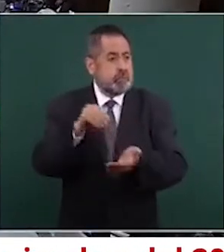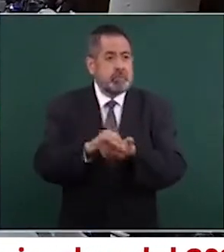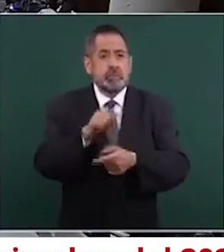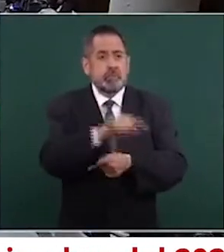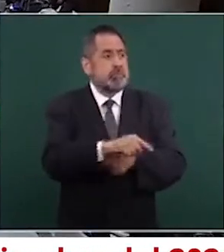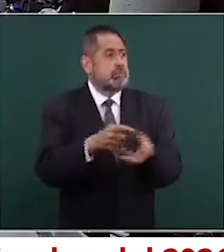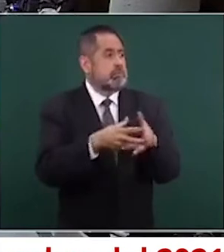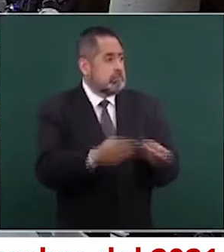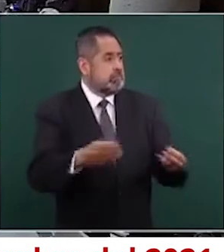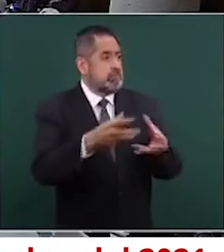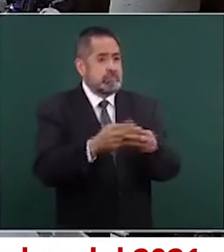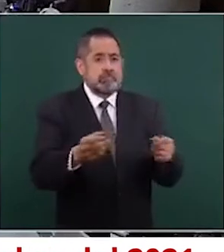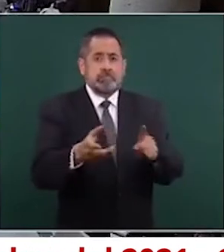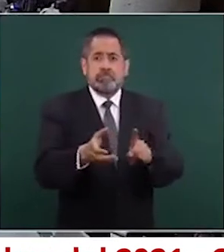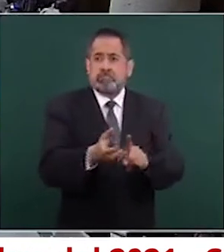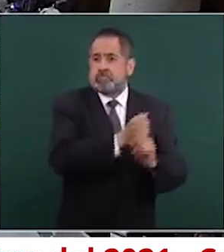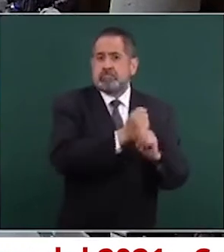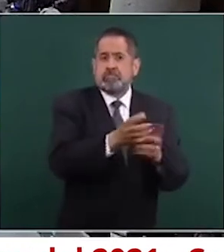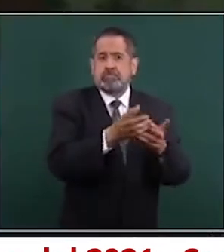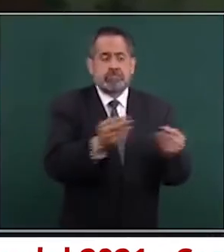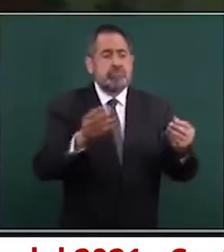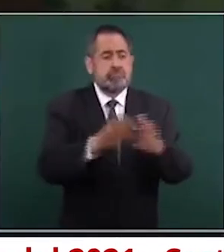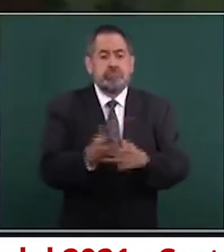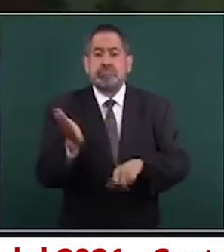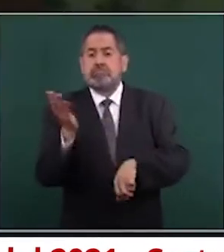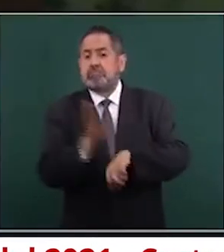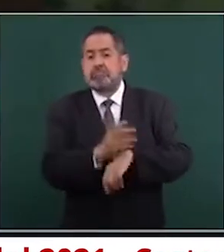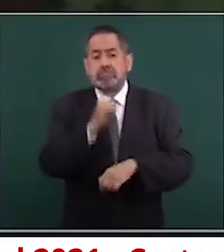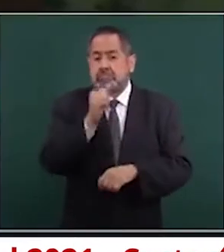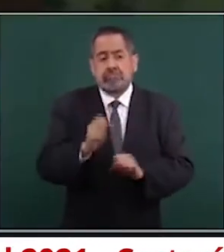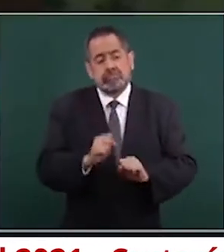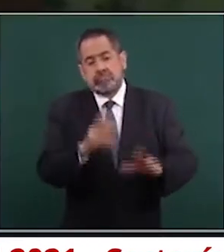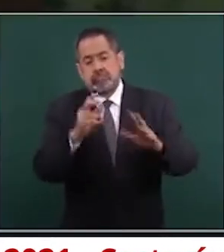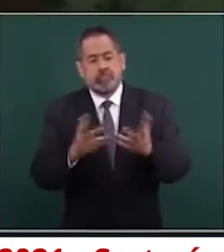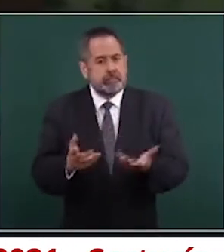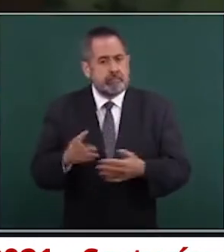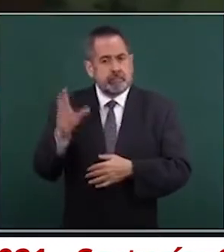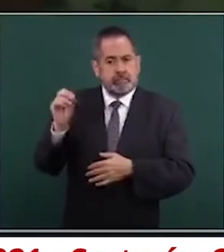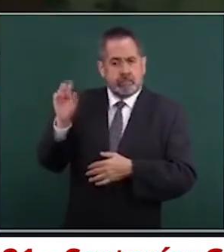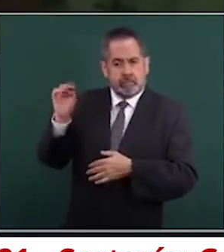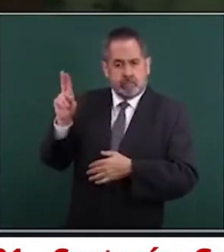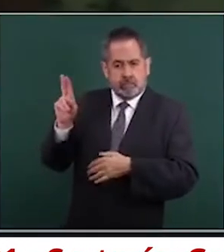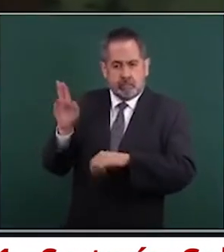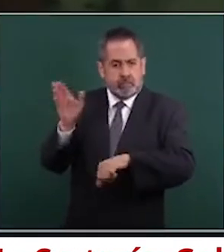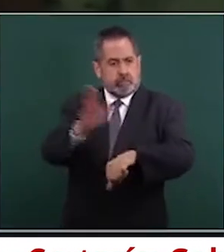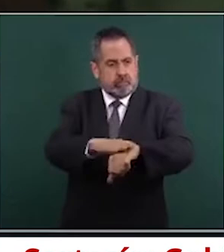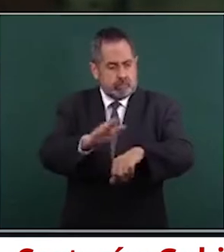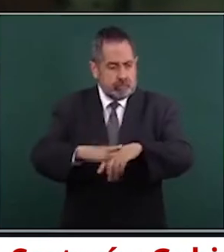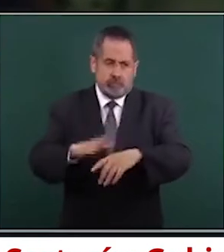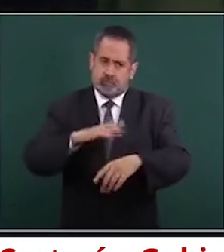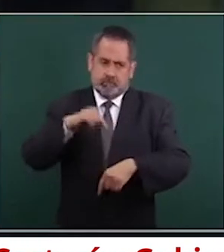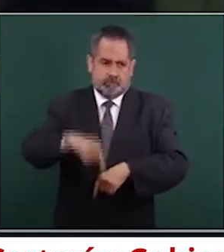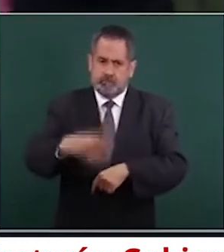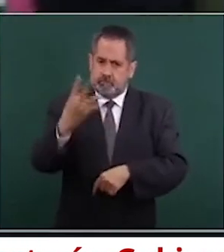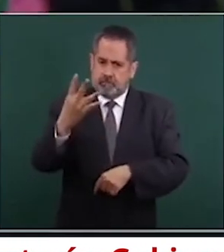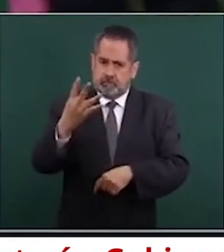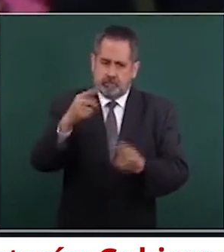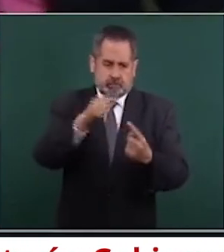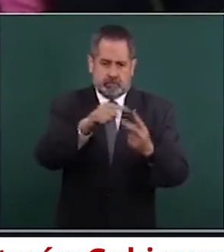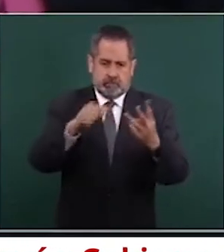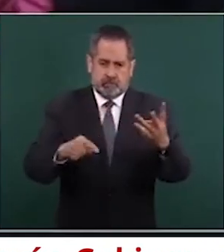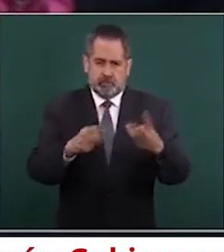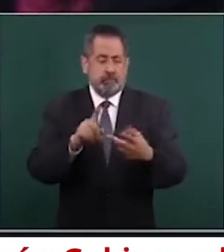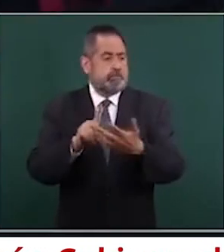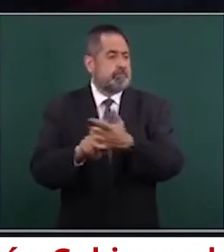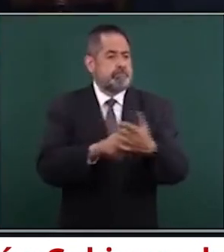y también, lamentablemente, la impunidad ante ello. Incluso marcaron el hecho de cuatro casos de desaparición forzada